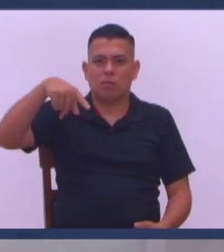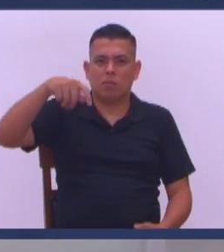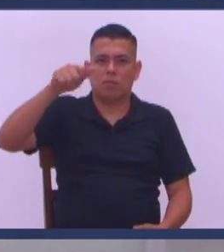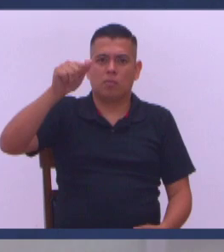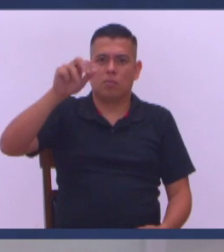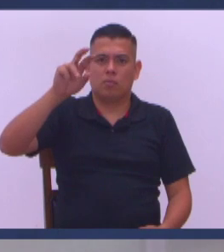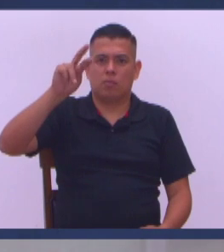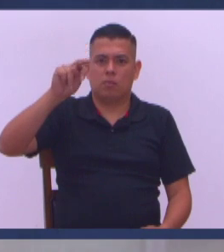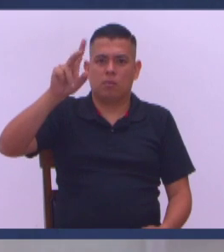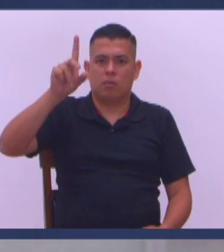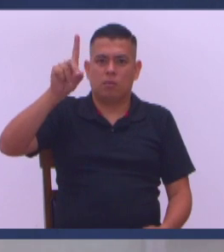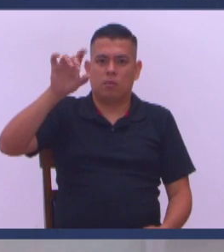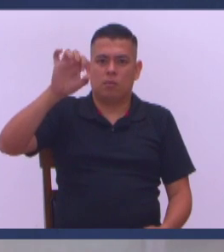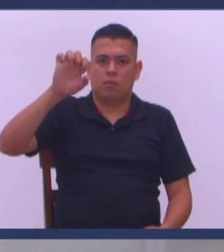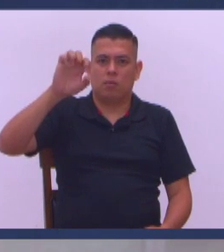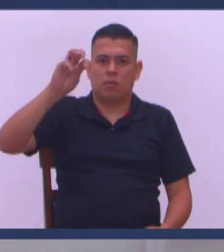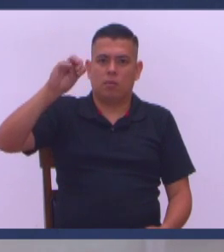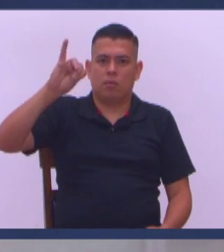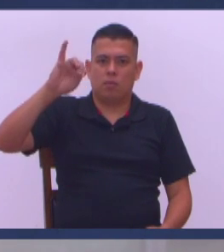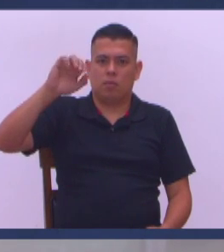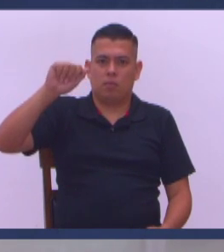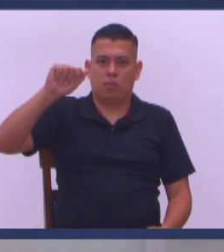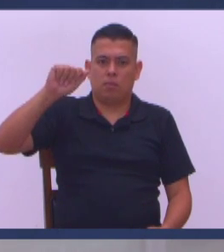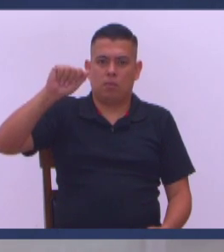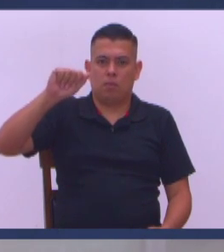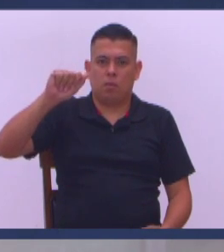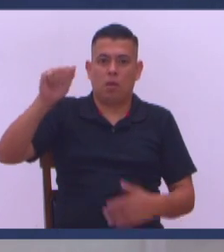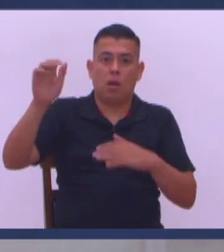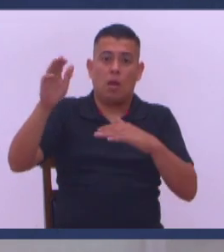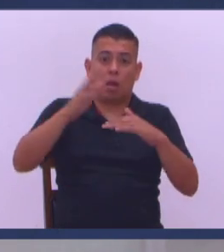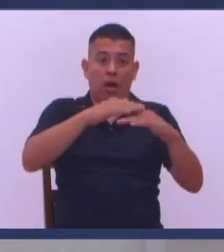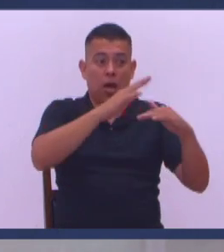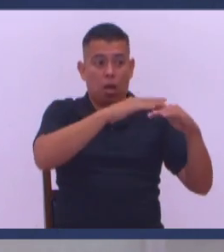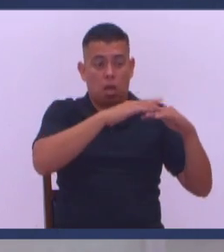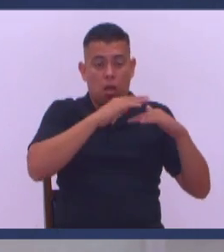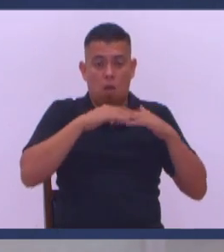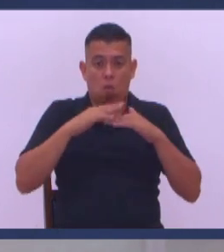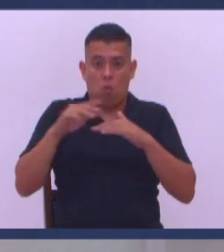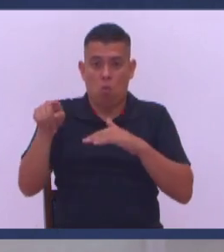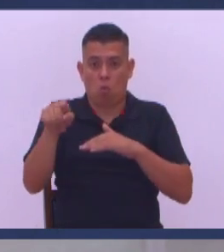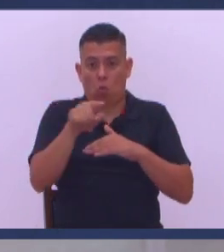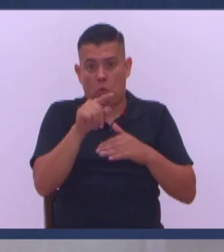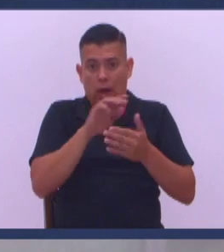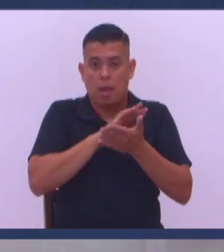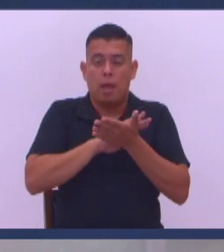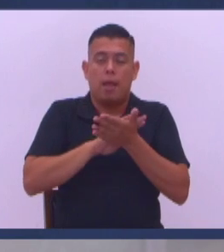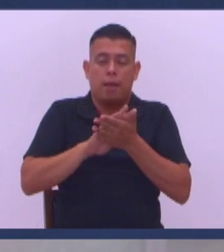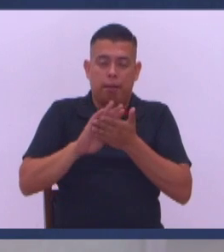Número uno Puedo decir Que es un llamado de Dios A la pureza